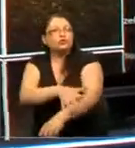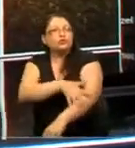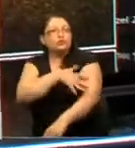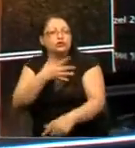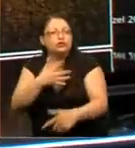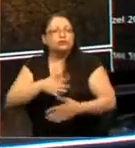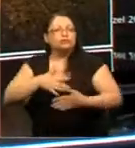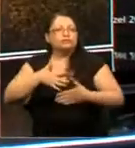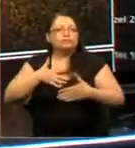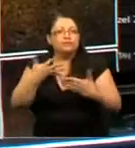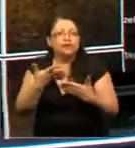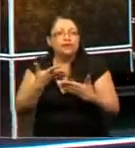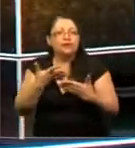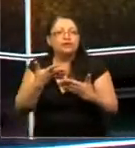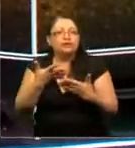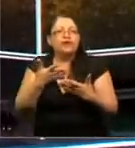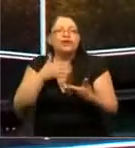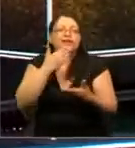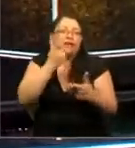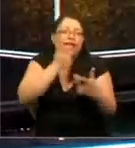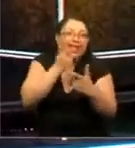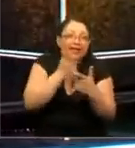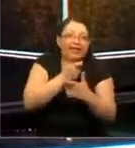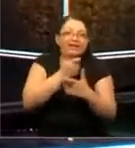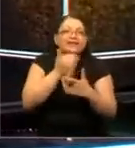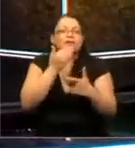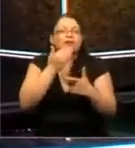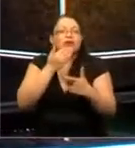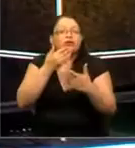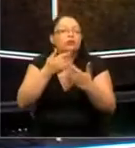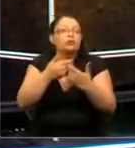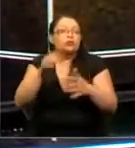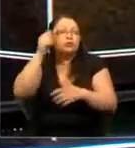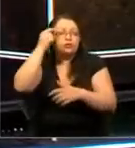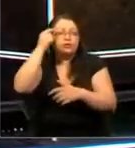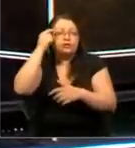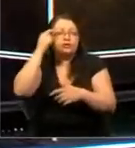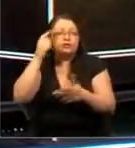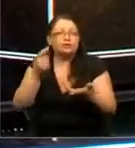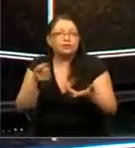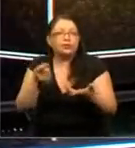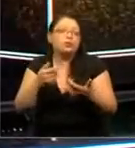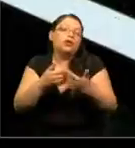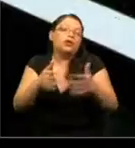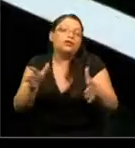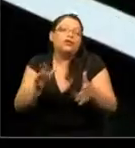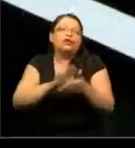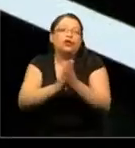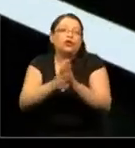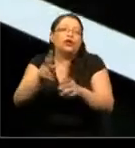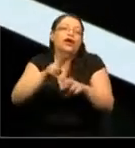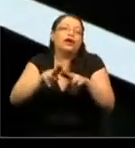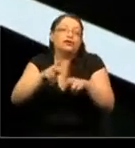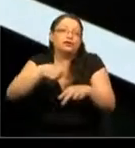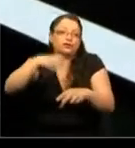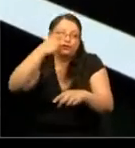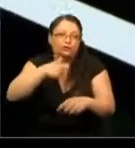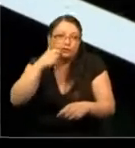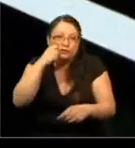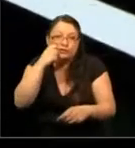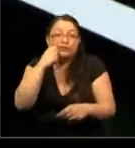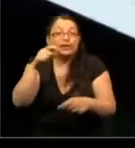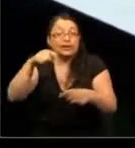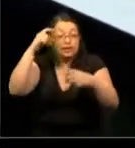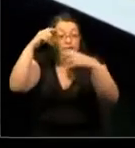sentimientos, el sentido del humor, el libre albedrío, muchas de las cosas que no hacen humanos. Y este órgano,